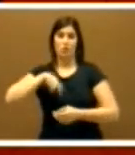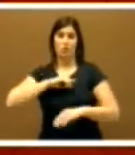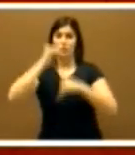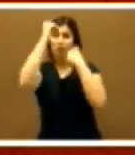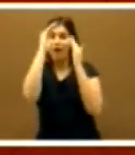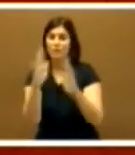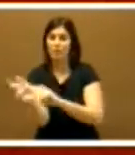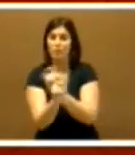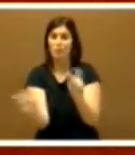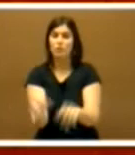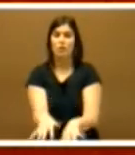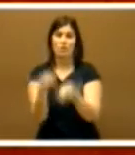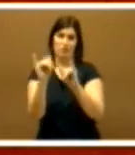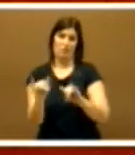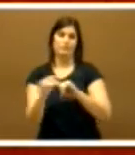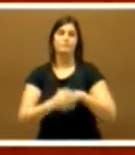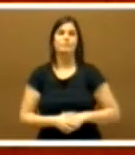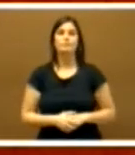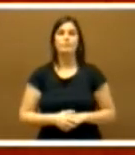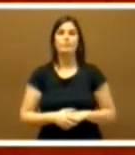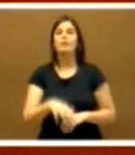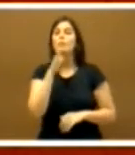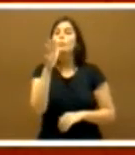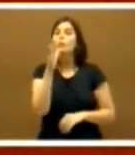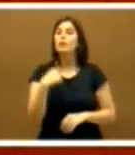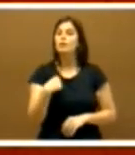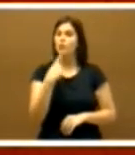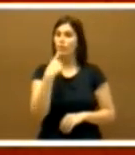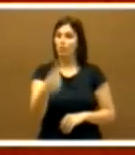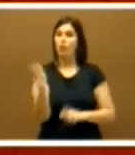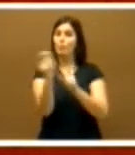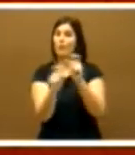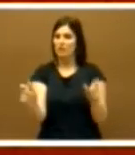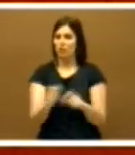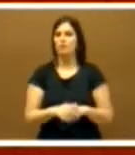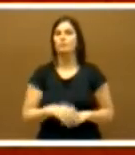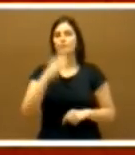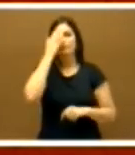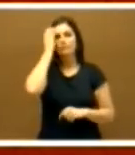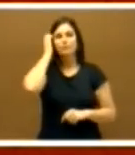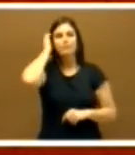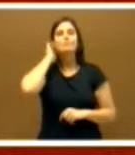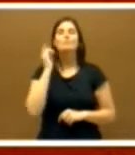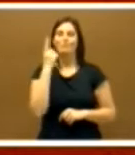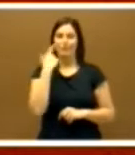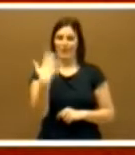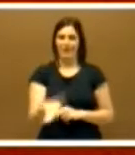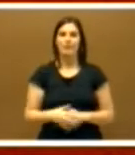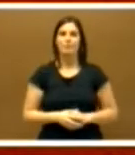a las personas. ¿Y por qué digo las personas? Fíjense,